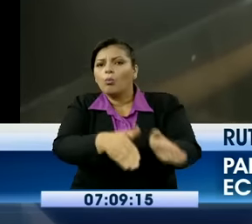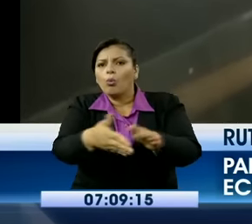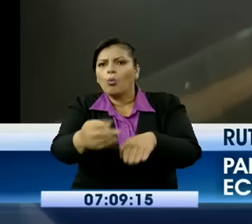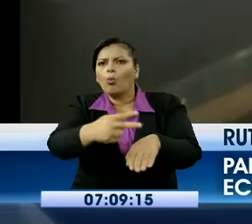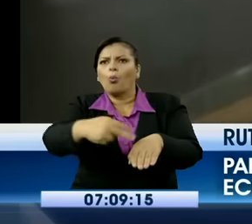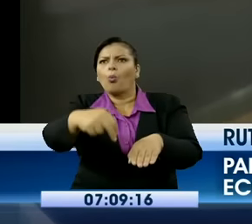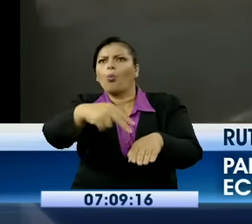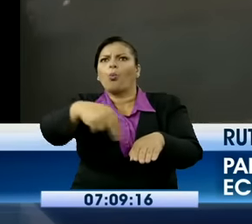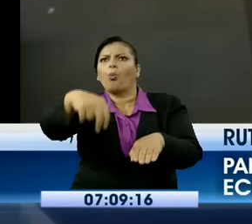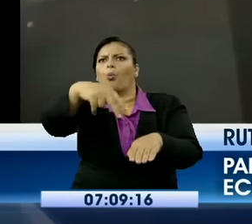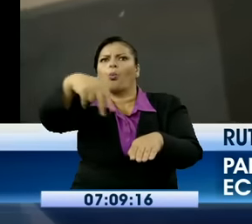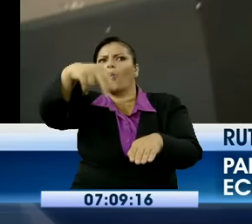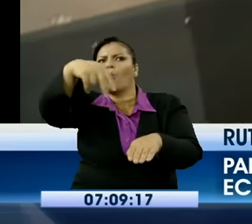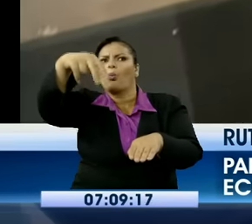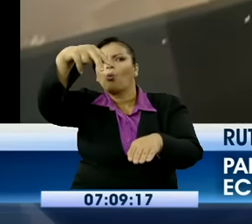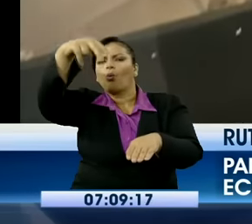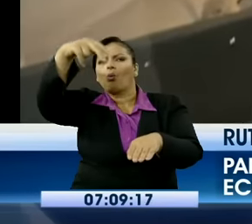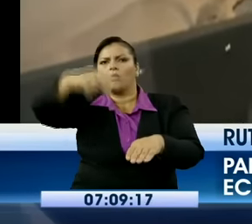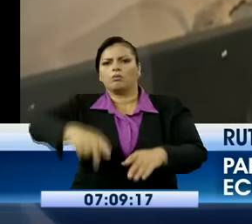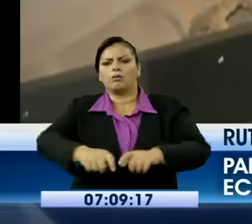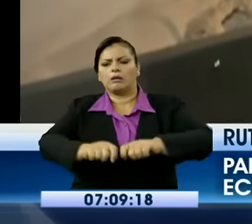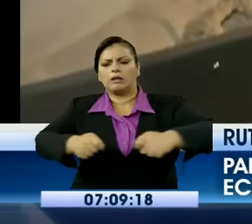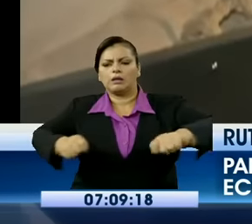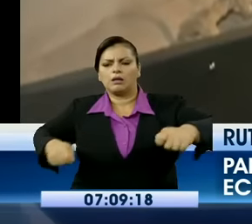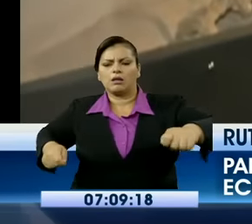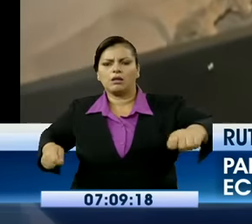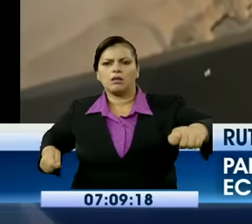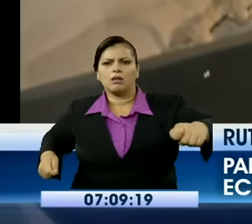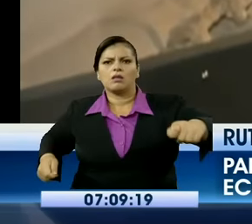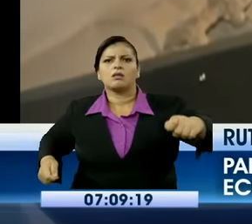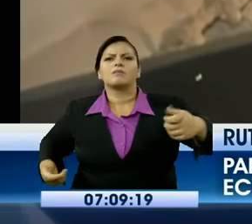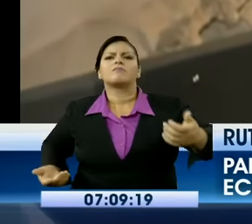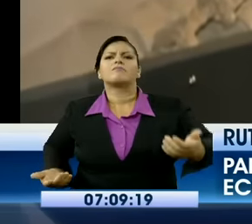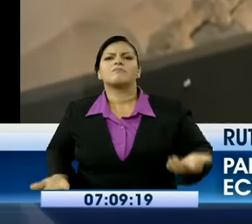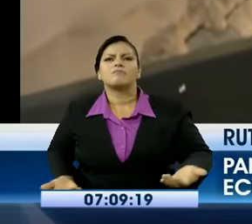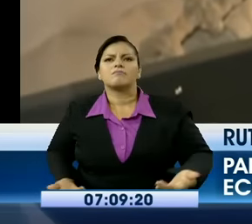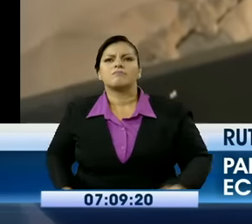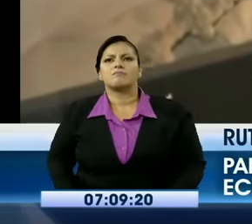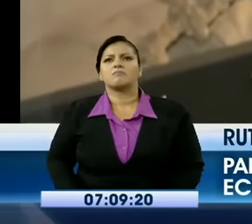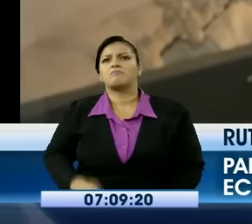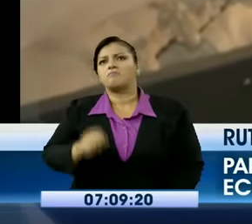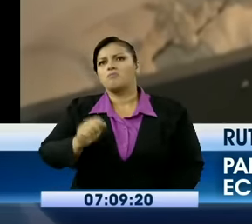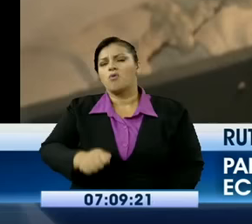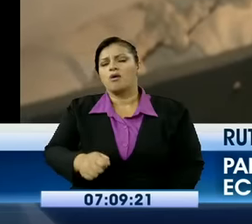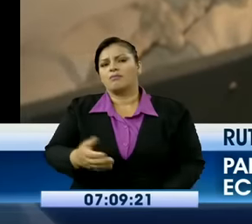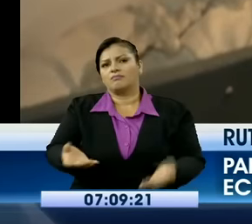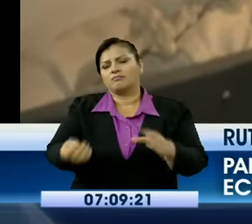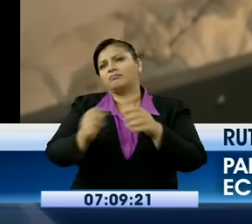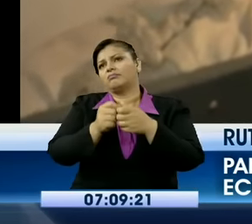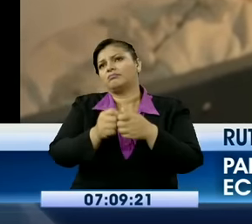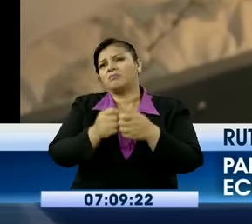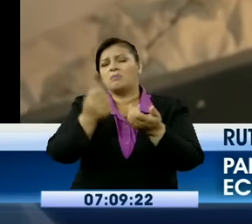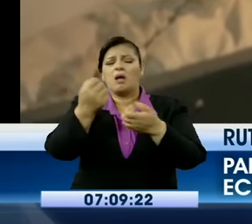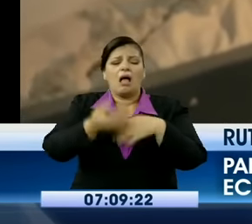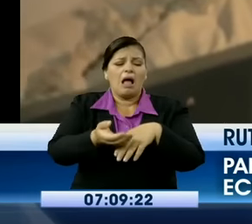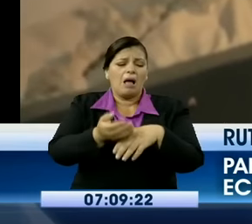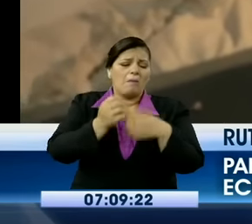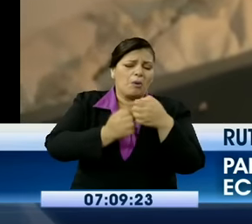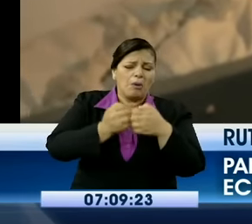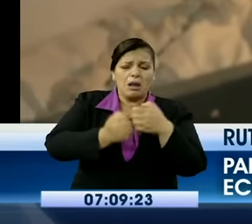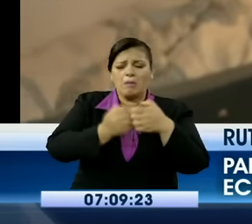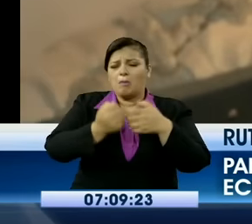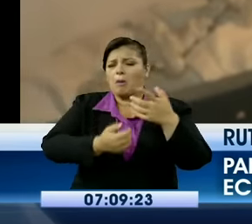problemas que tenemos en vida. Y la gente, para poder salir de eso, pues, le pone el cordón en la cintura del muerto para